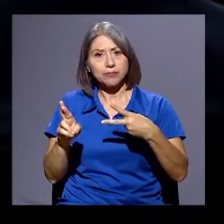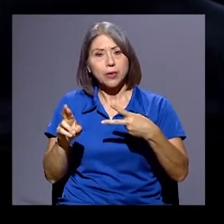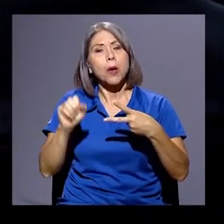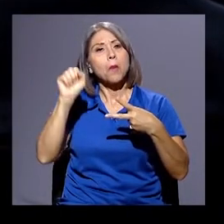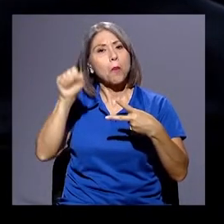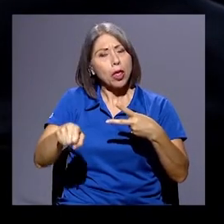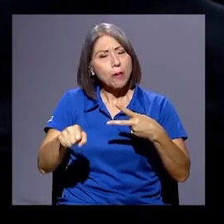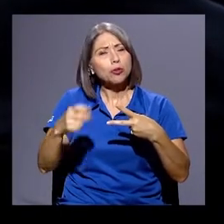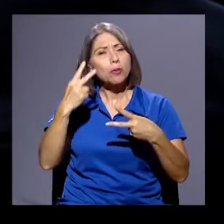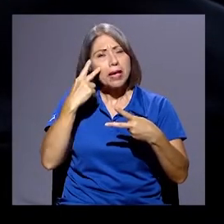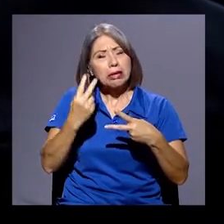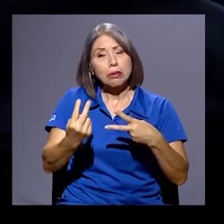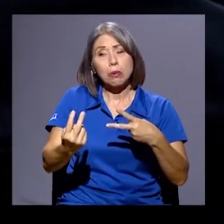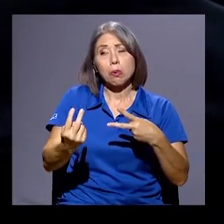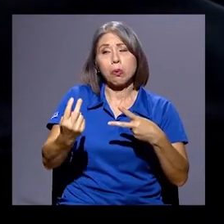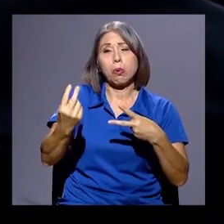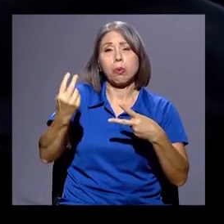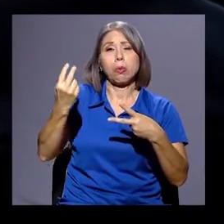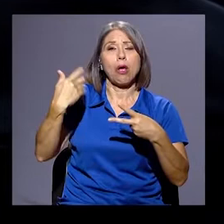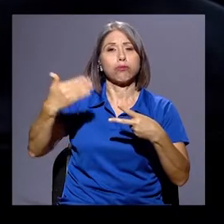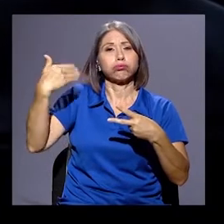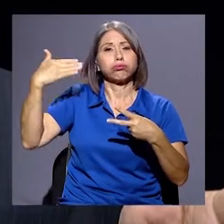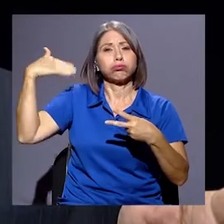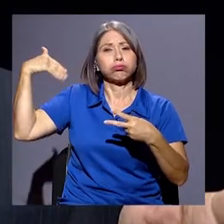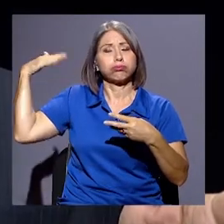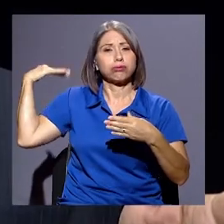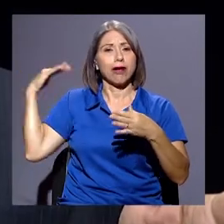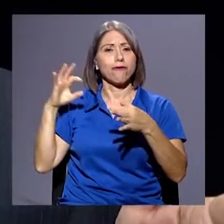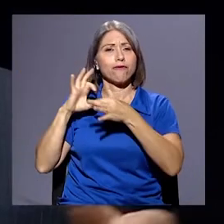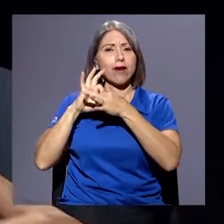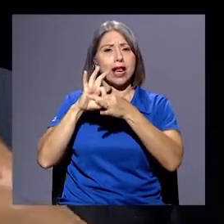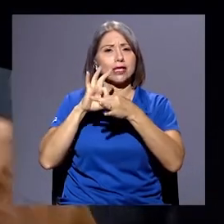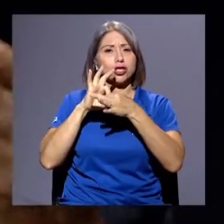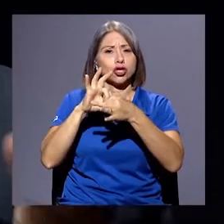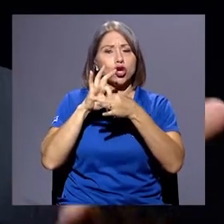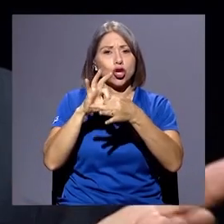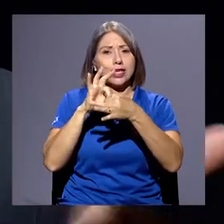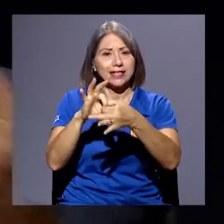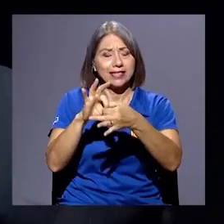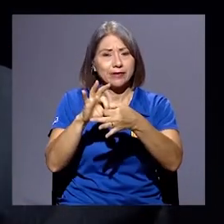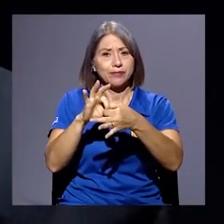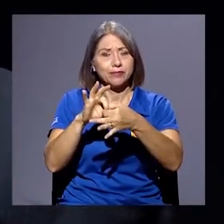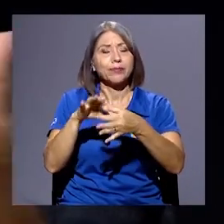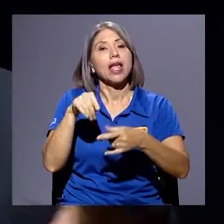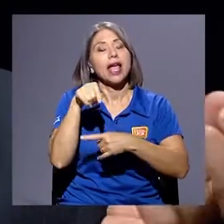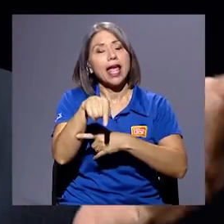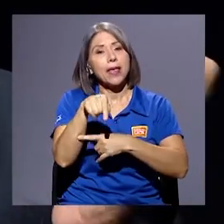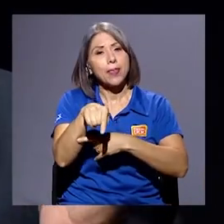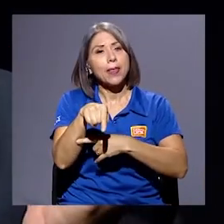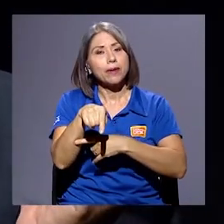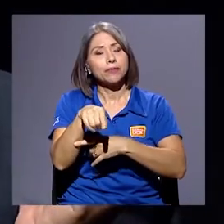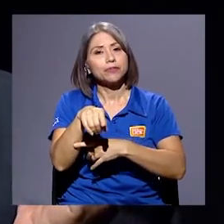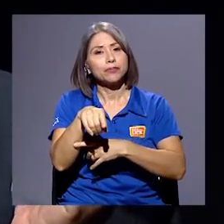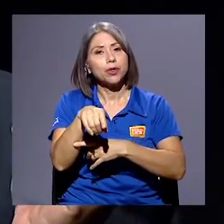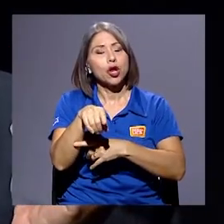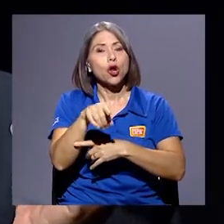historia de relaciones entre los juegos, digamos,